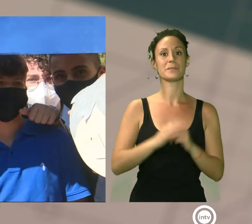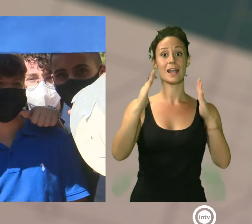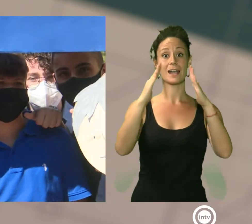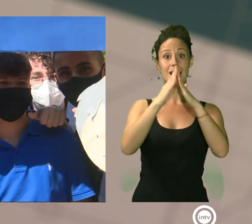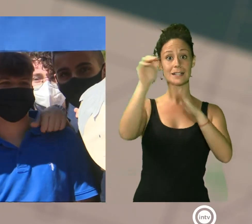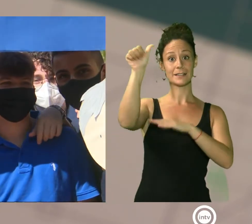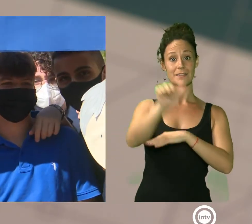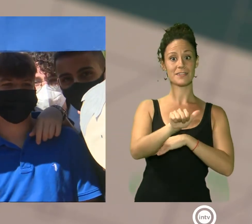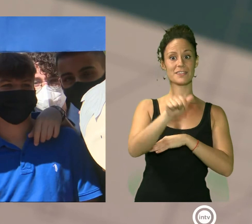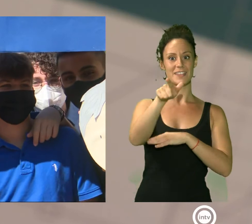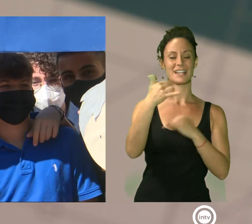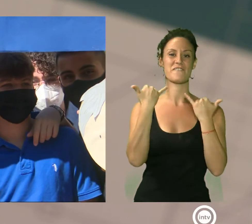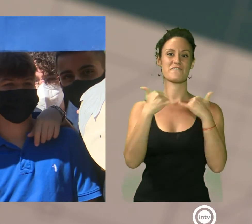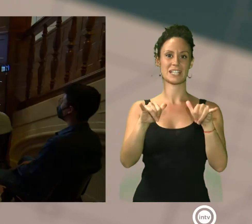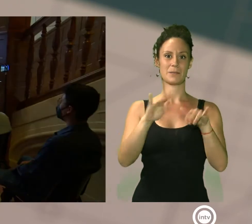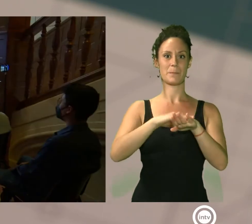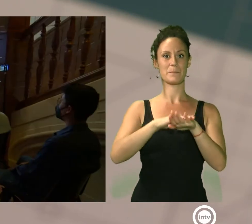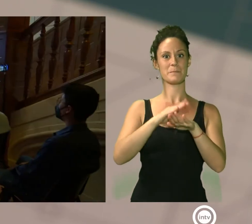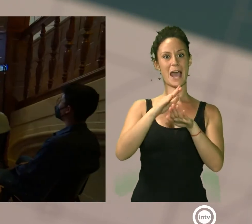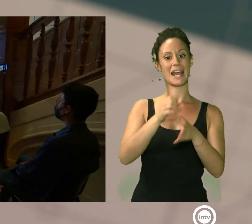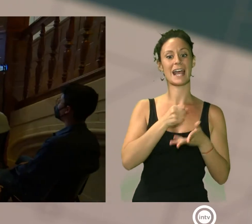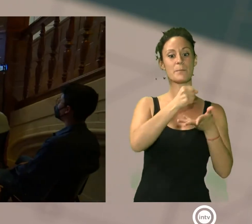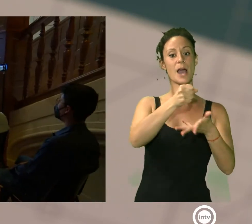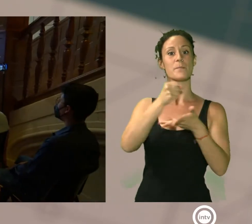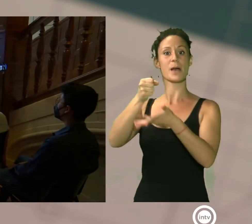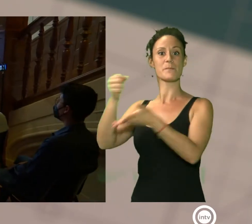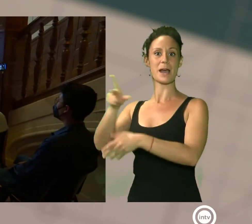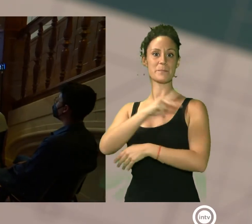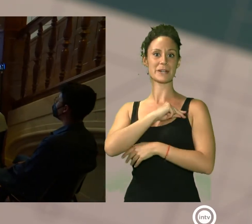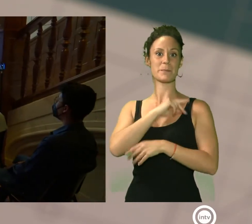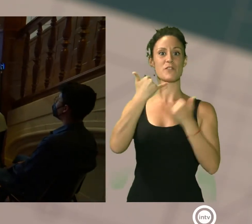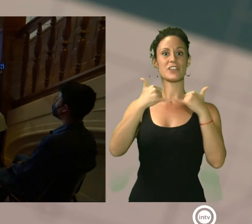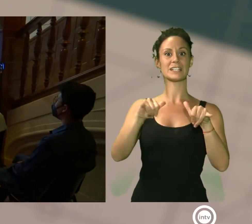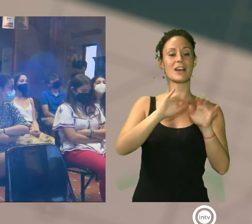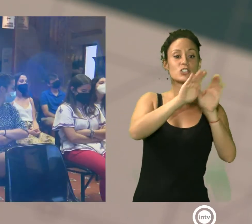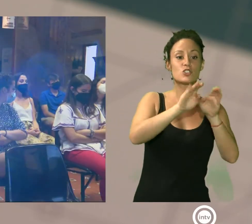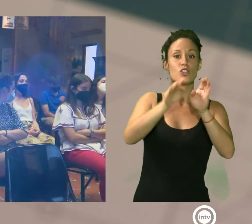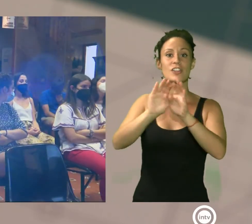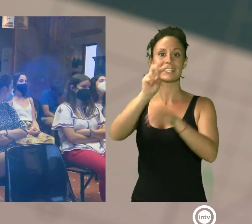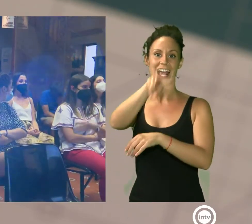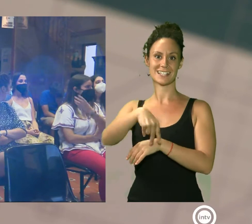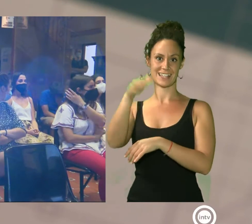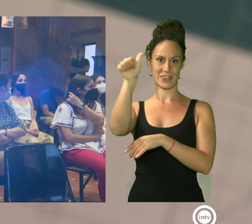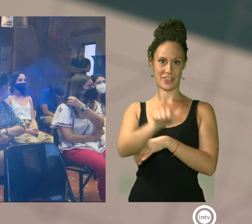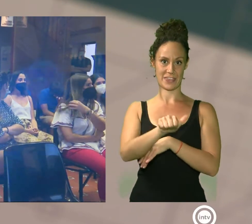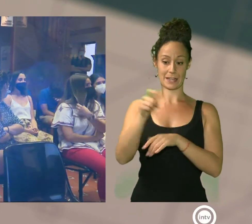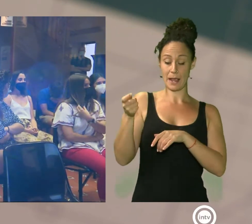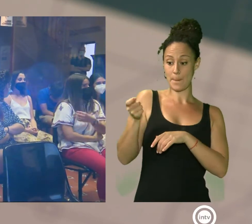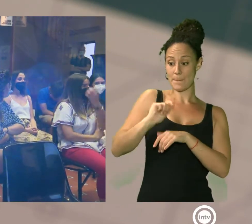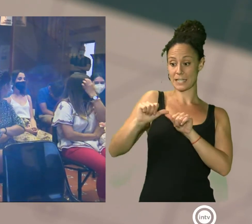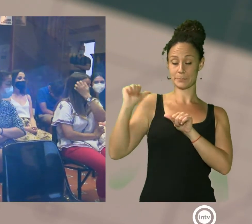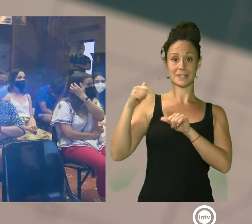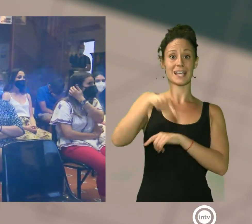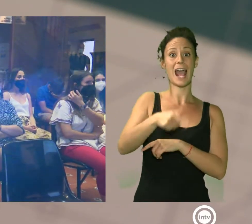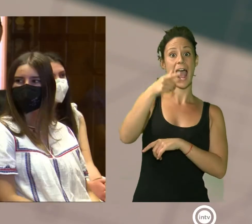para acoger la entrega de premios del Festival Chocillas desde Cine. Y es que durante el último mes, los alumnos y alumnas de secundaria de